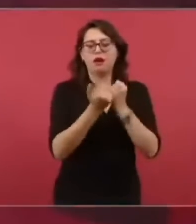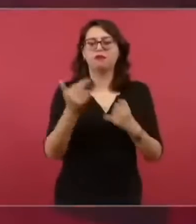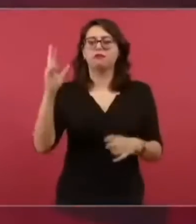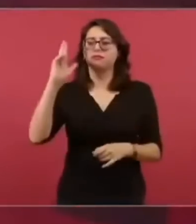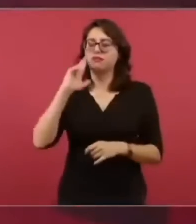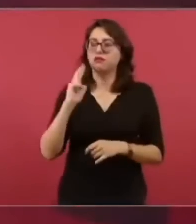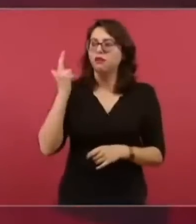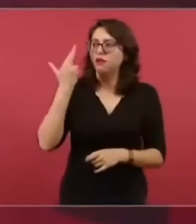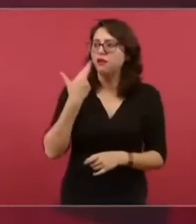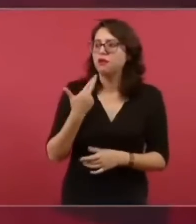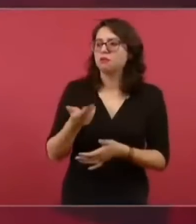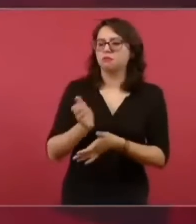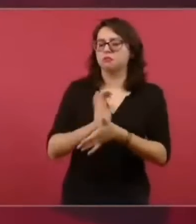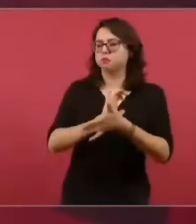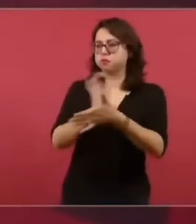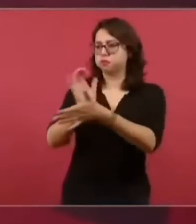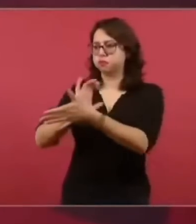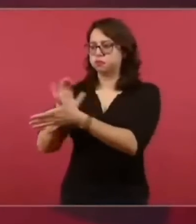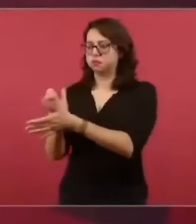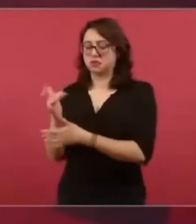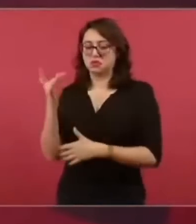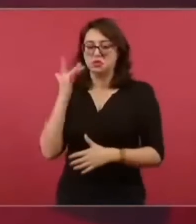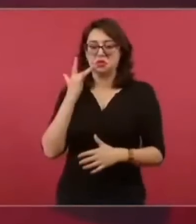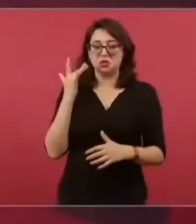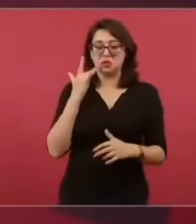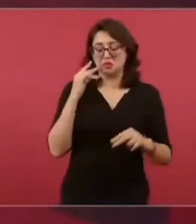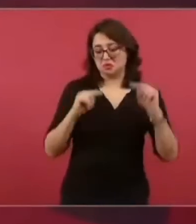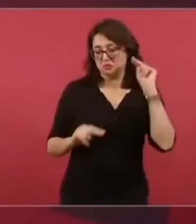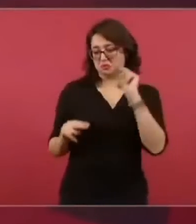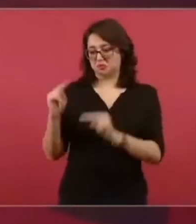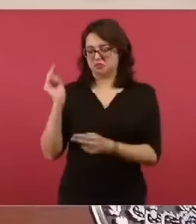Entonces, pensamos distinto.